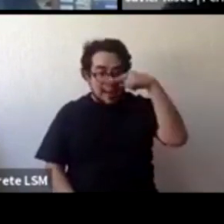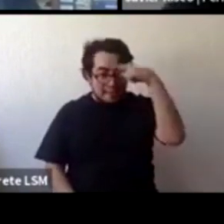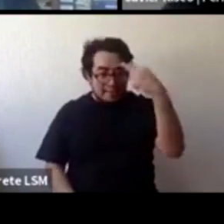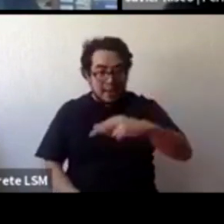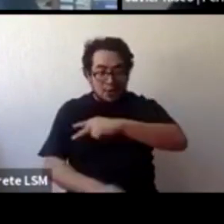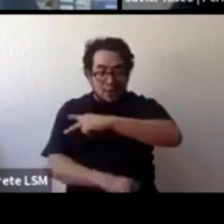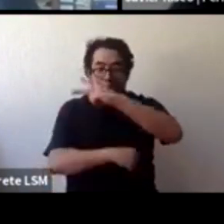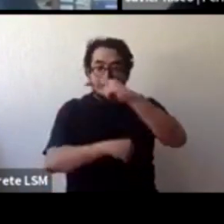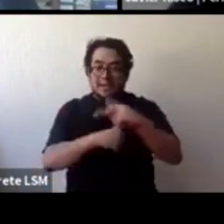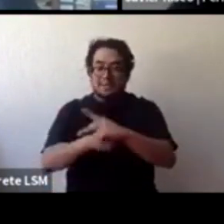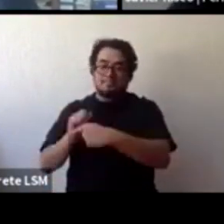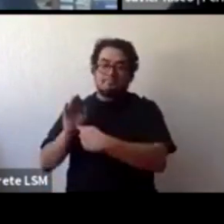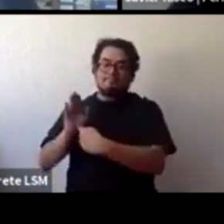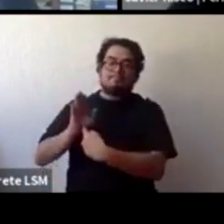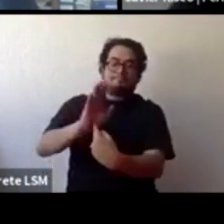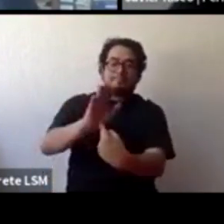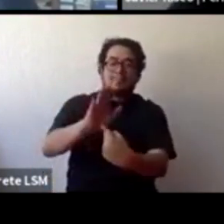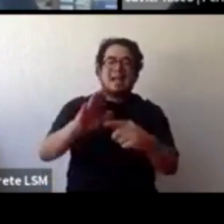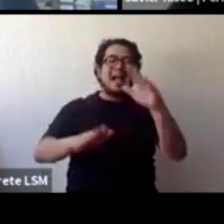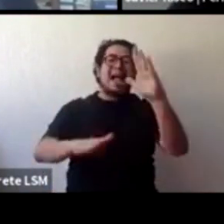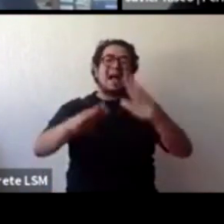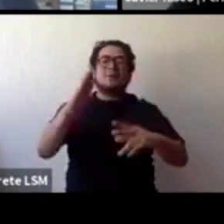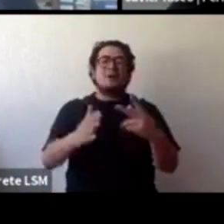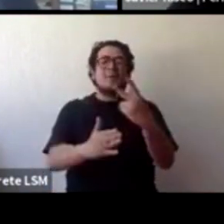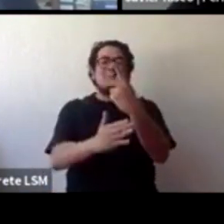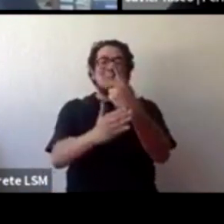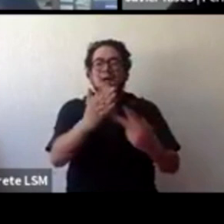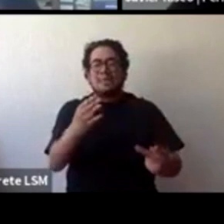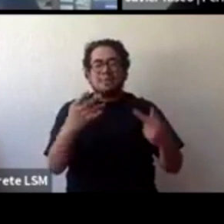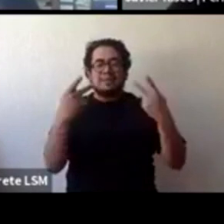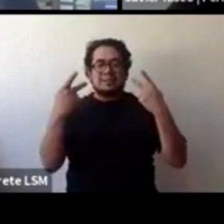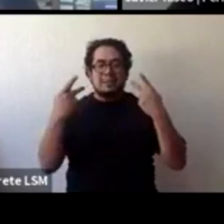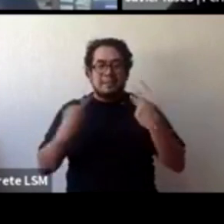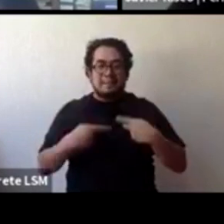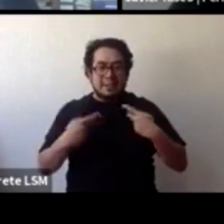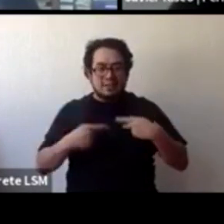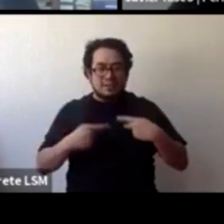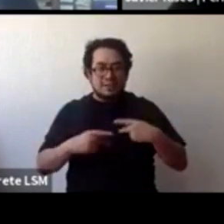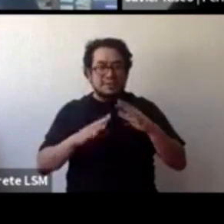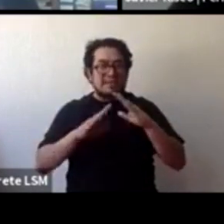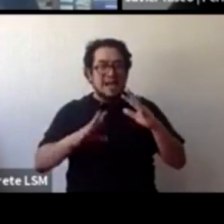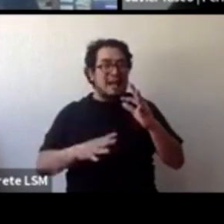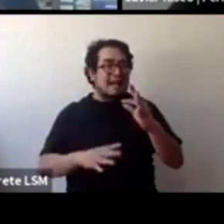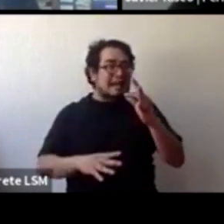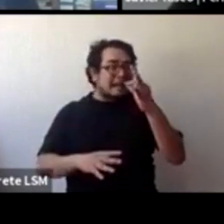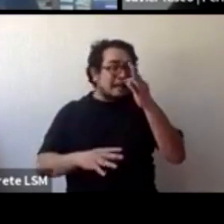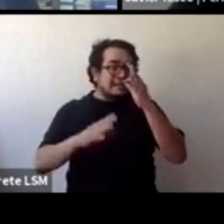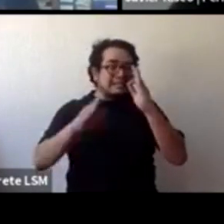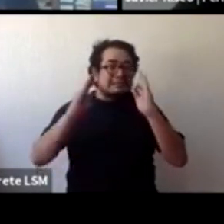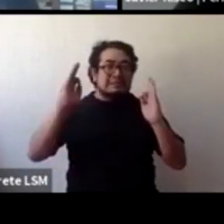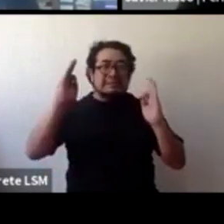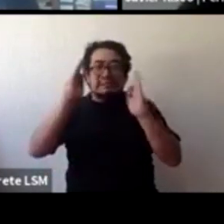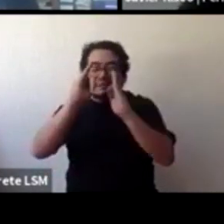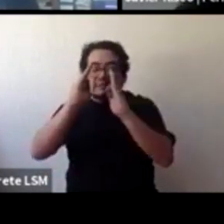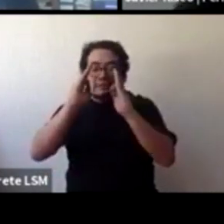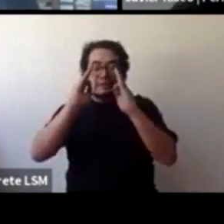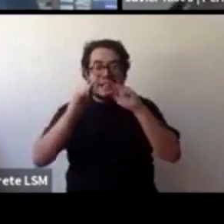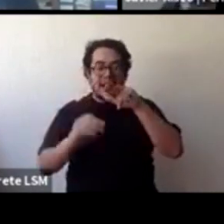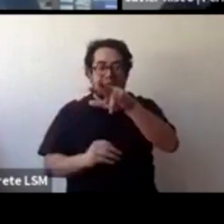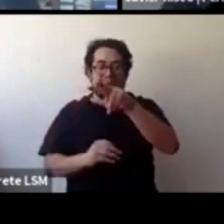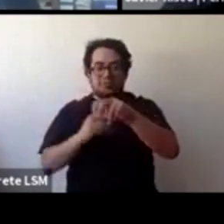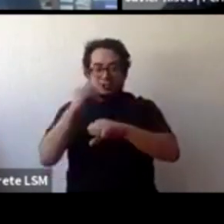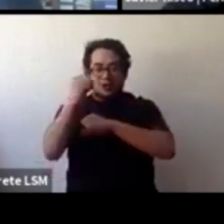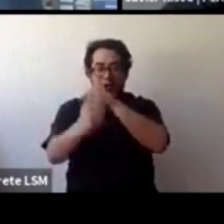los programas se dedican más a personas que ya están cerca de la edad para votar y como los niños y las niñas no votan, pues no tenemos